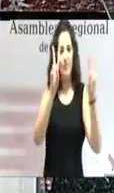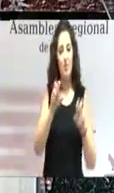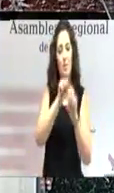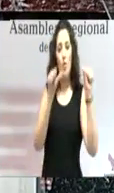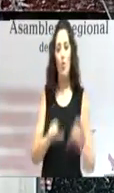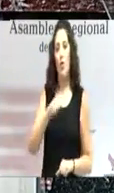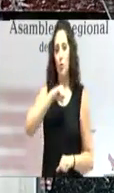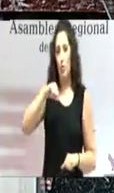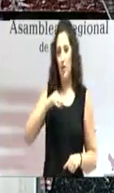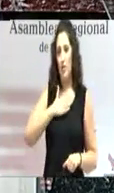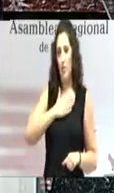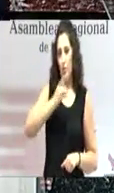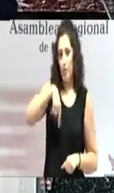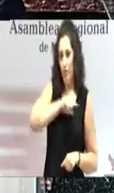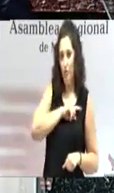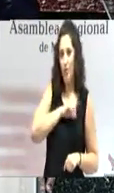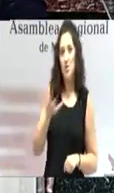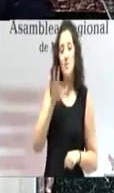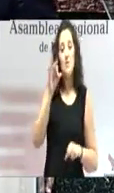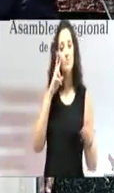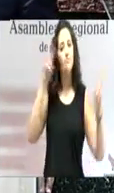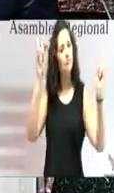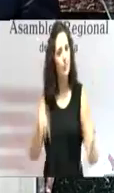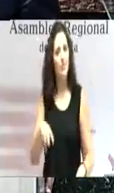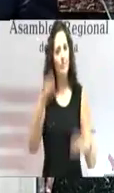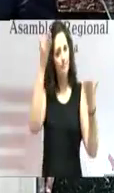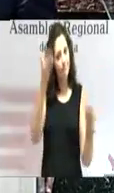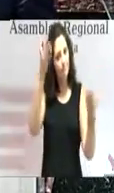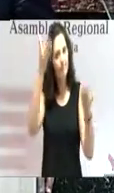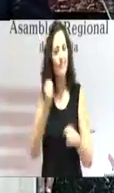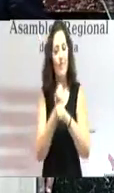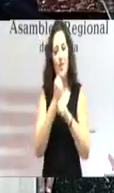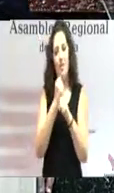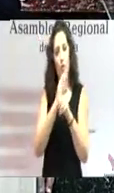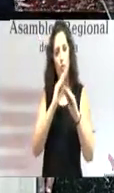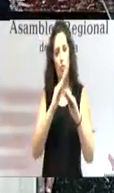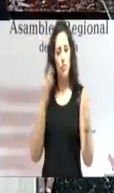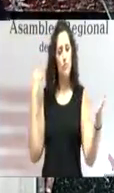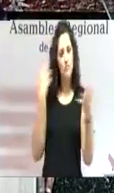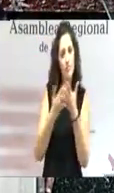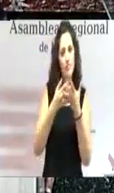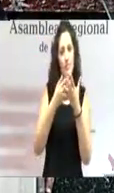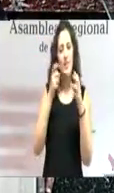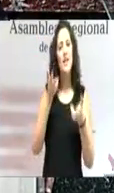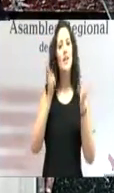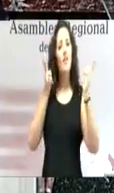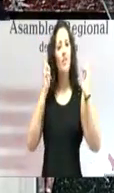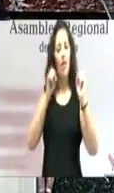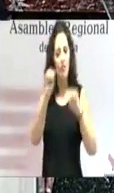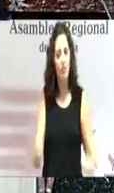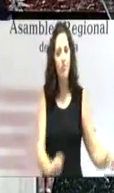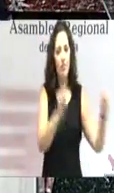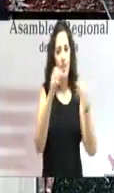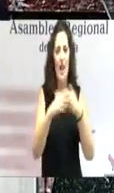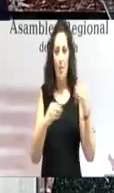autonomía. Y desde el reconocimiento y el agradecimiento a su trabajo en la defensa de la libertad, la democracia